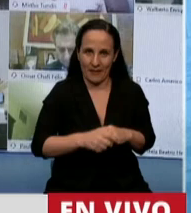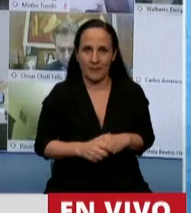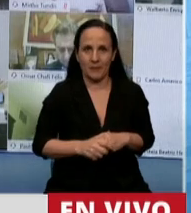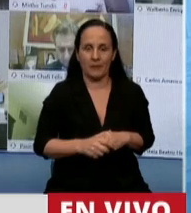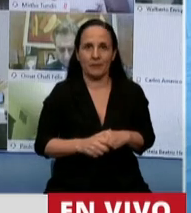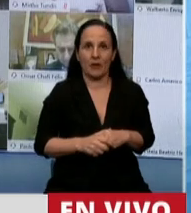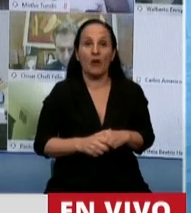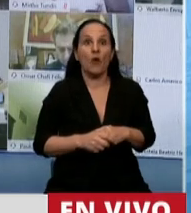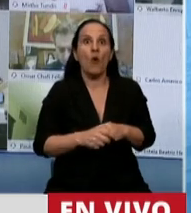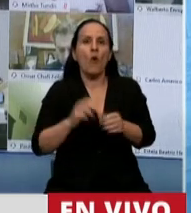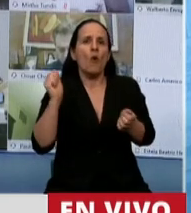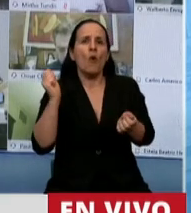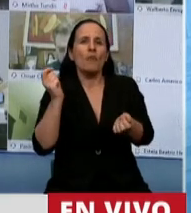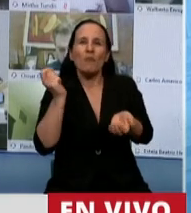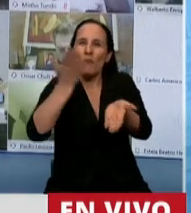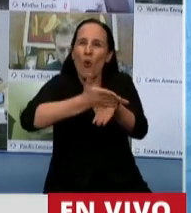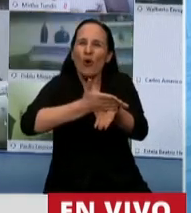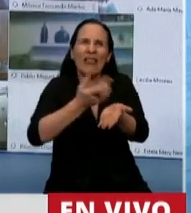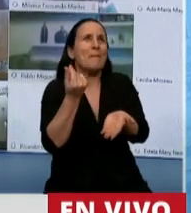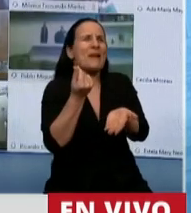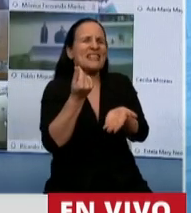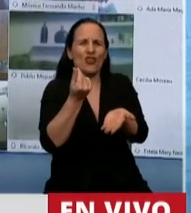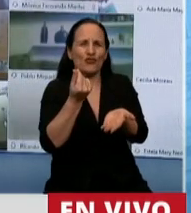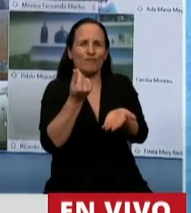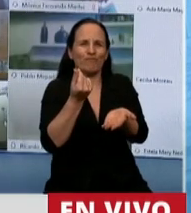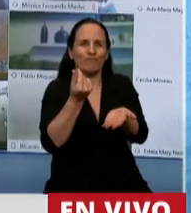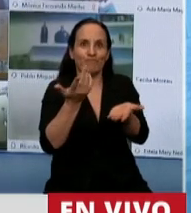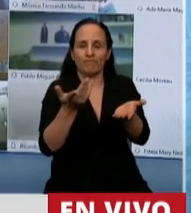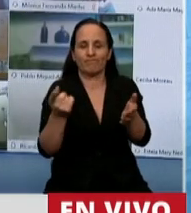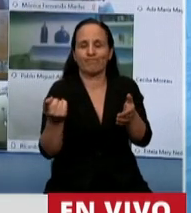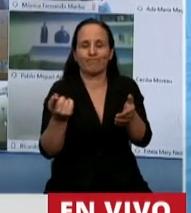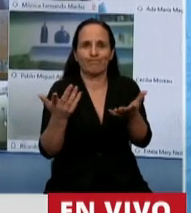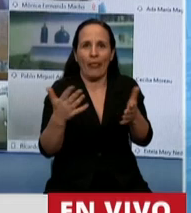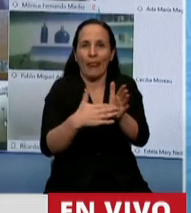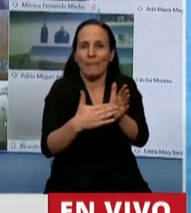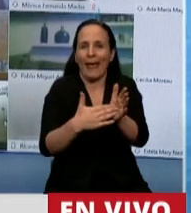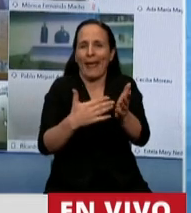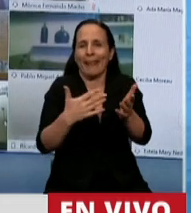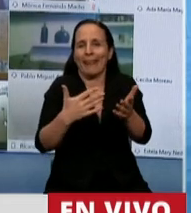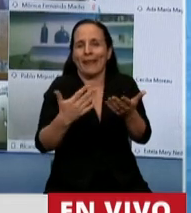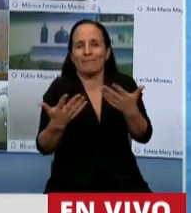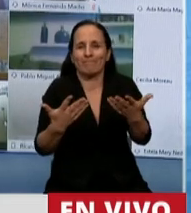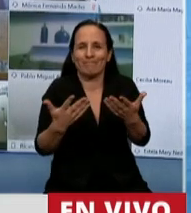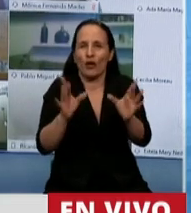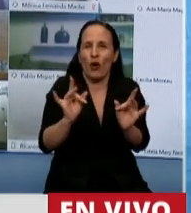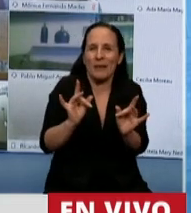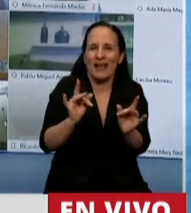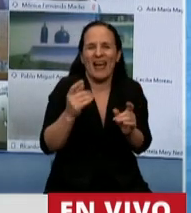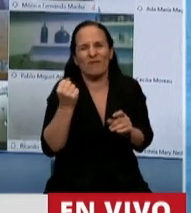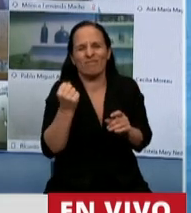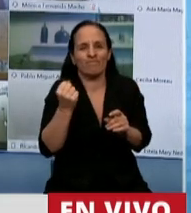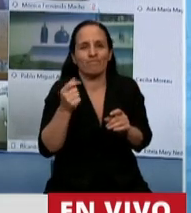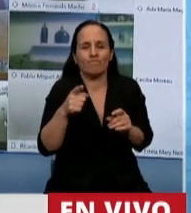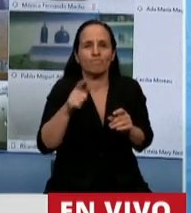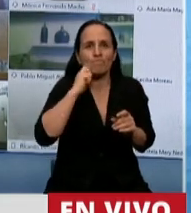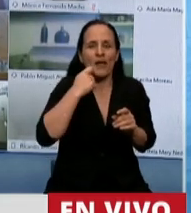multas en pesos pierden magnitud por los ciclos nutricionarios, dejando a nuestros compatriotas